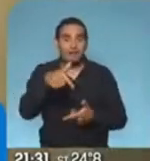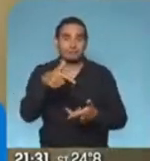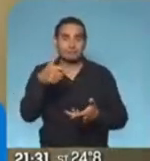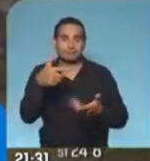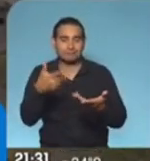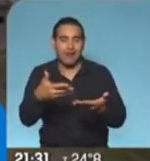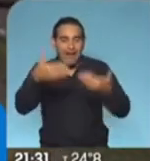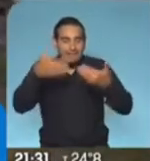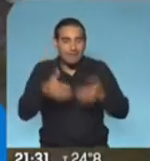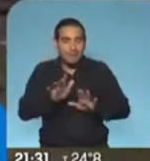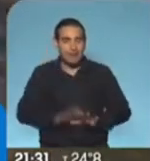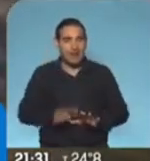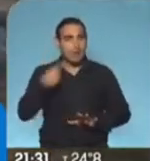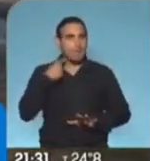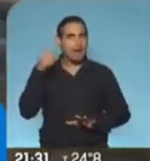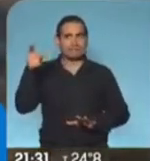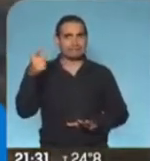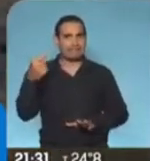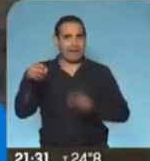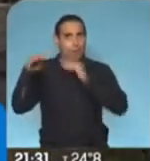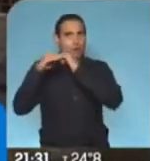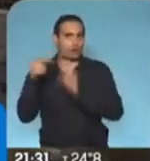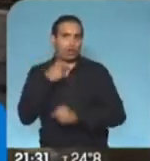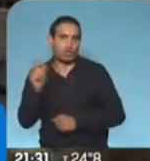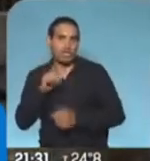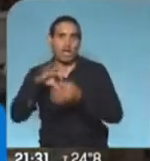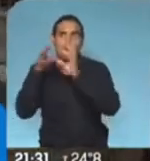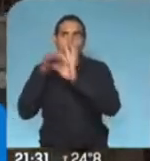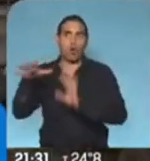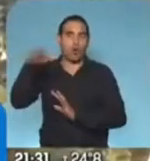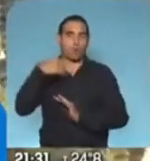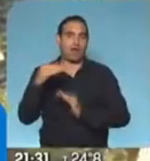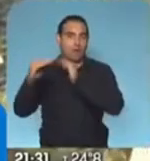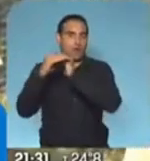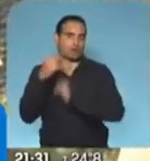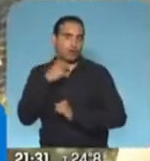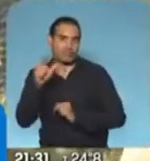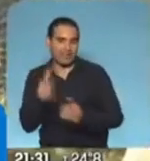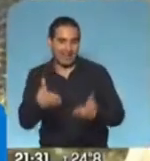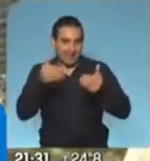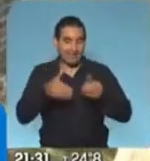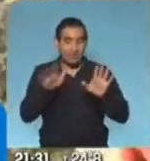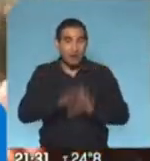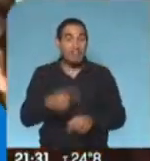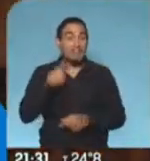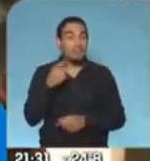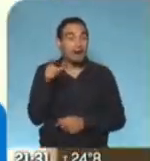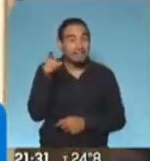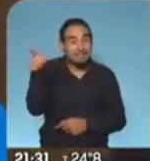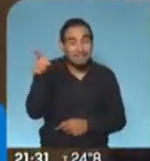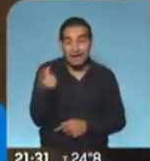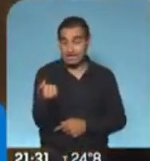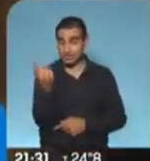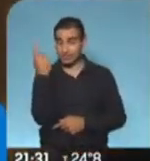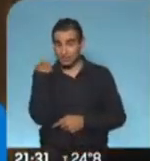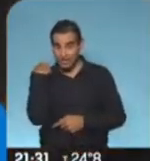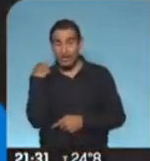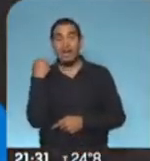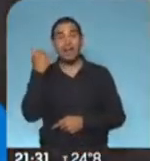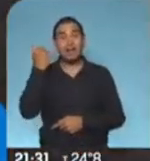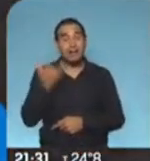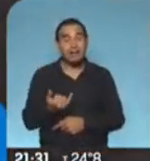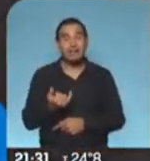lo que está pasando en España, o en Europa o en Asia. Bien, en España hasta ayer había